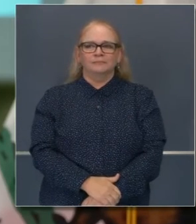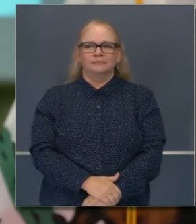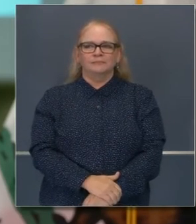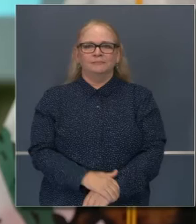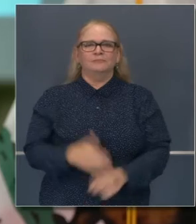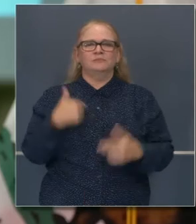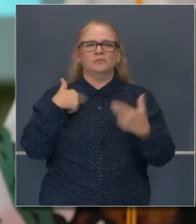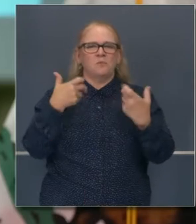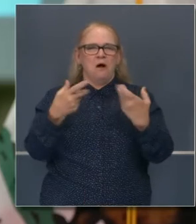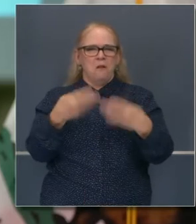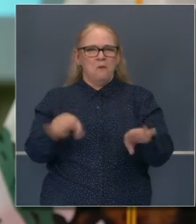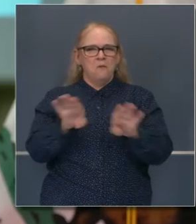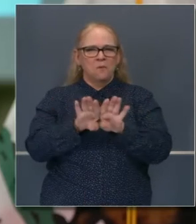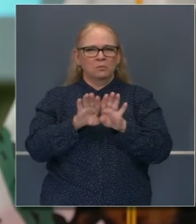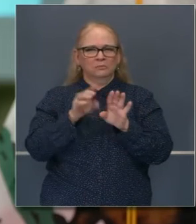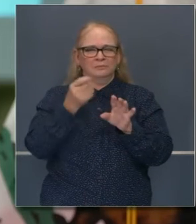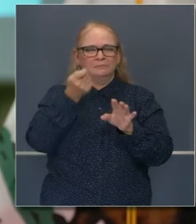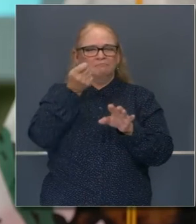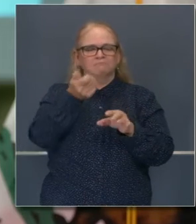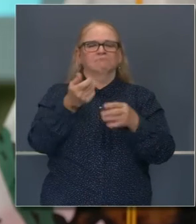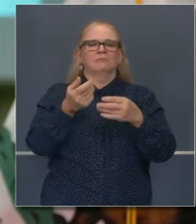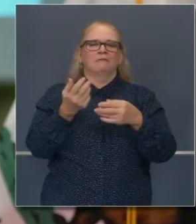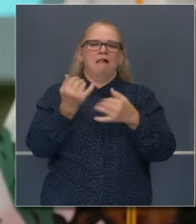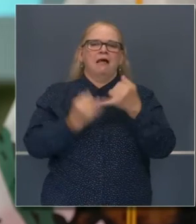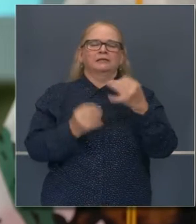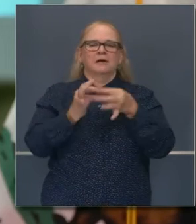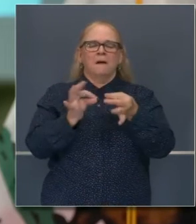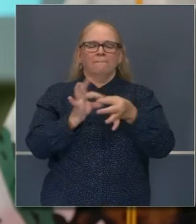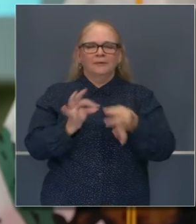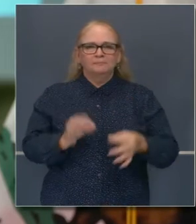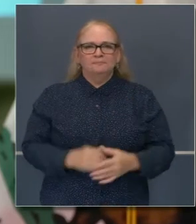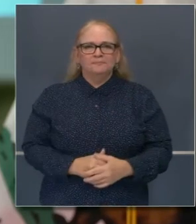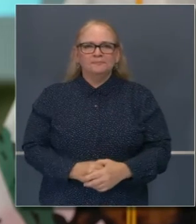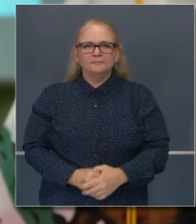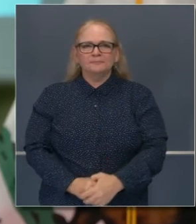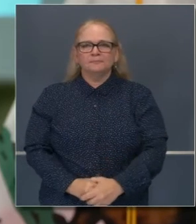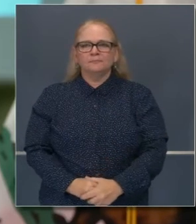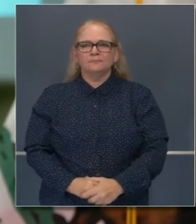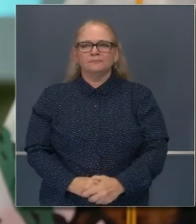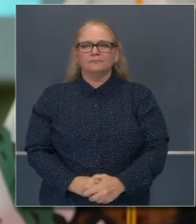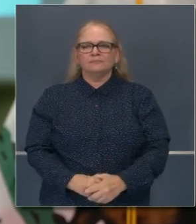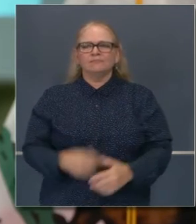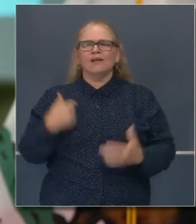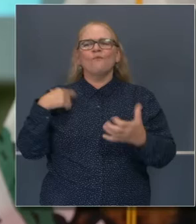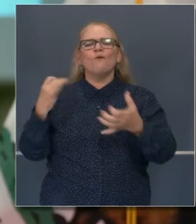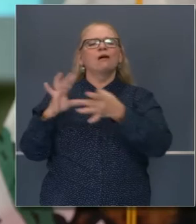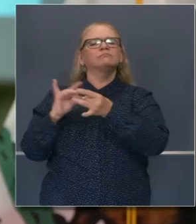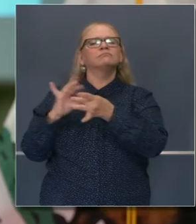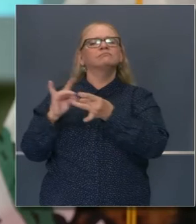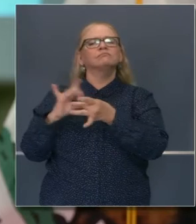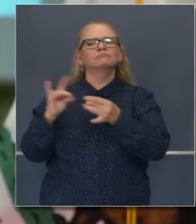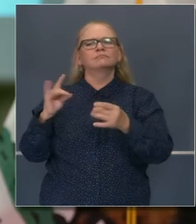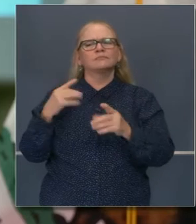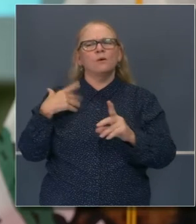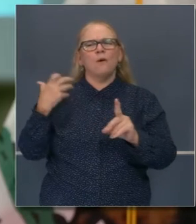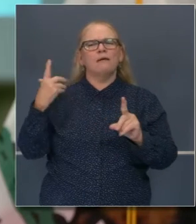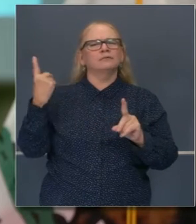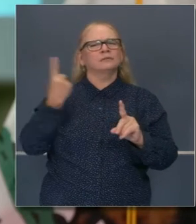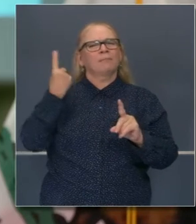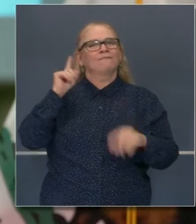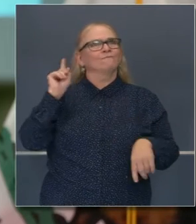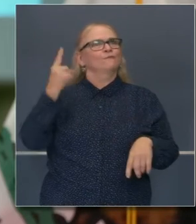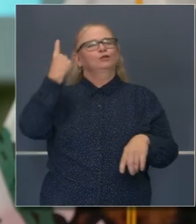En cierre, pienso que quiero decir algo sobre el ser un primero.